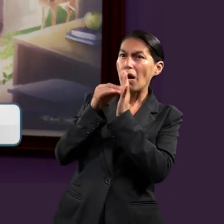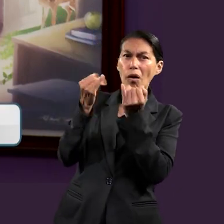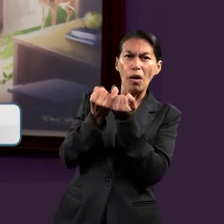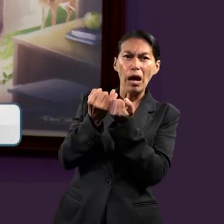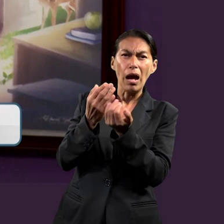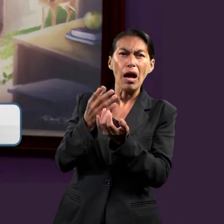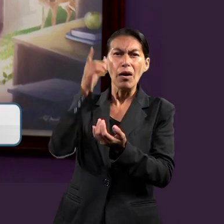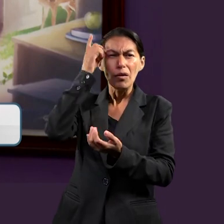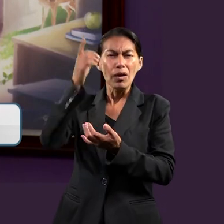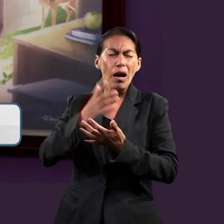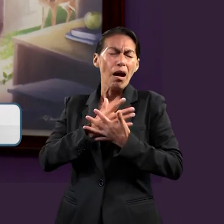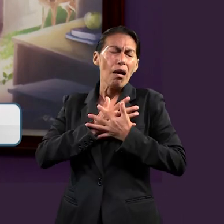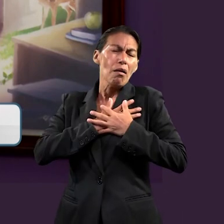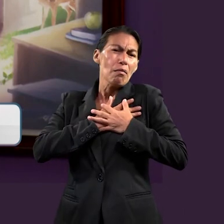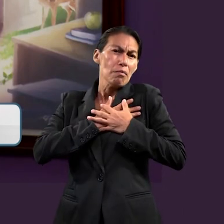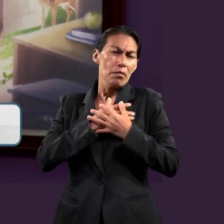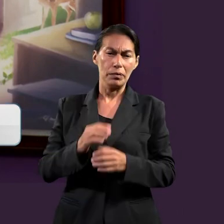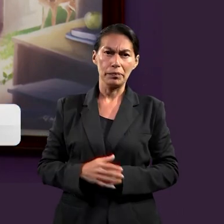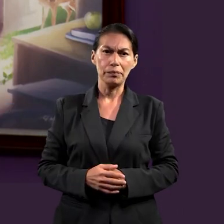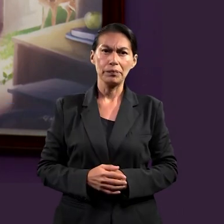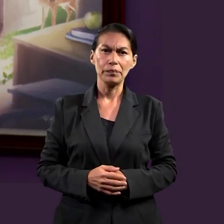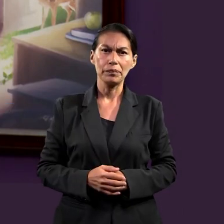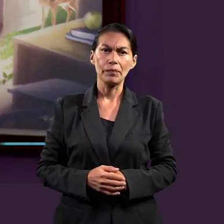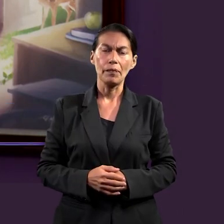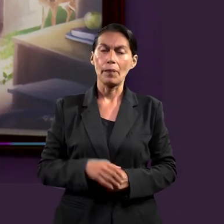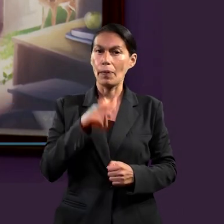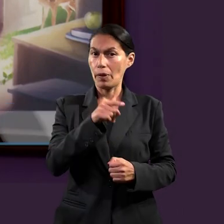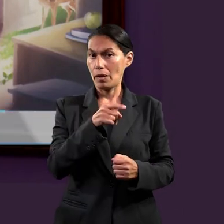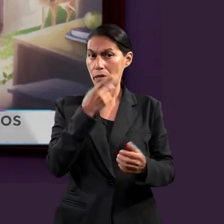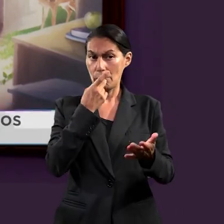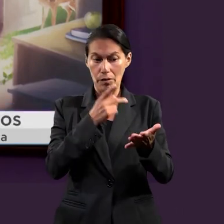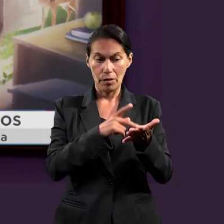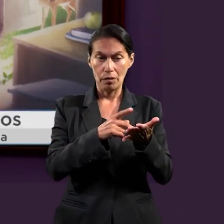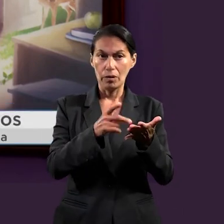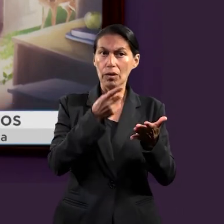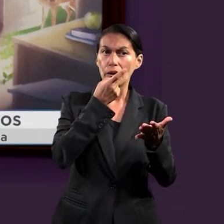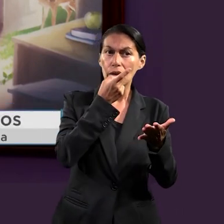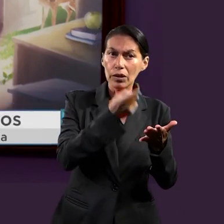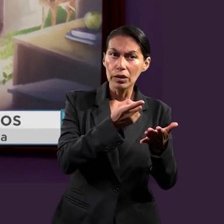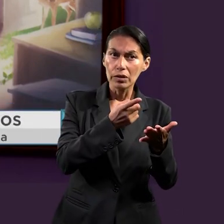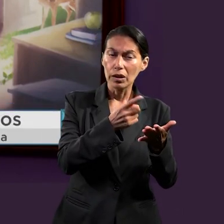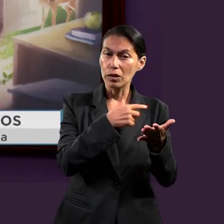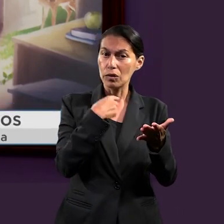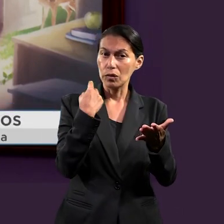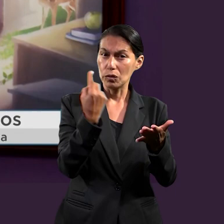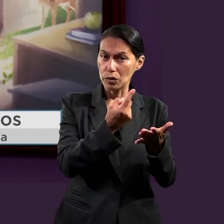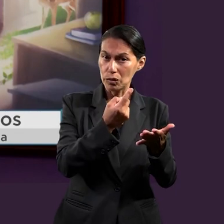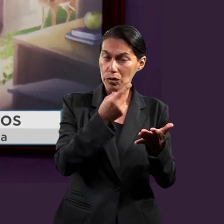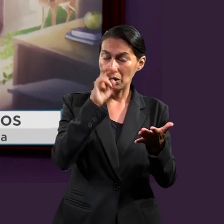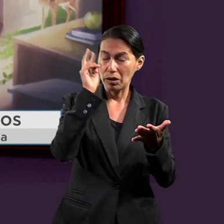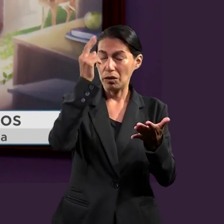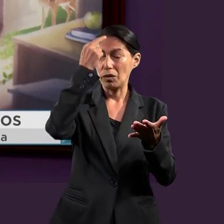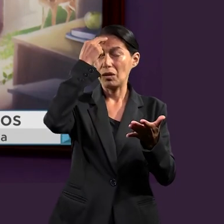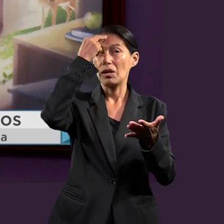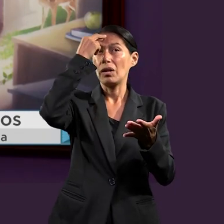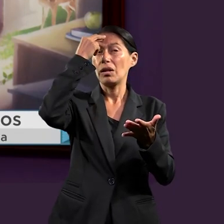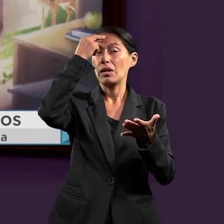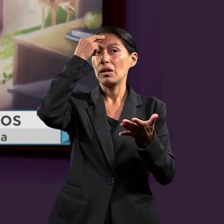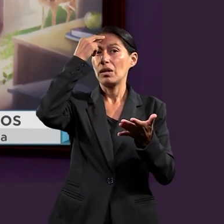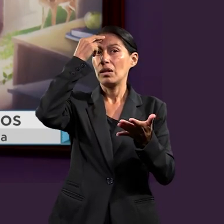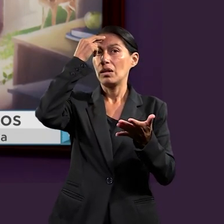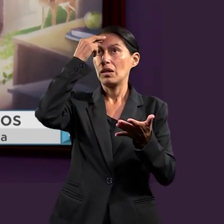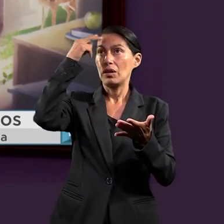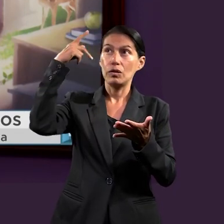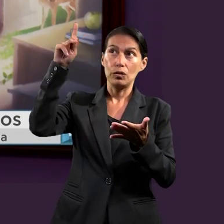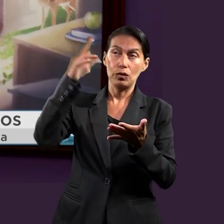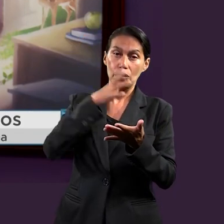hijos amados. Creo que Pablo enfatiza mucho la parte de que podamos recordar que somos hijos